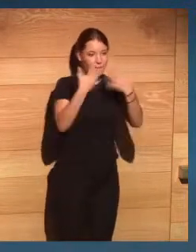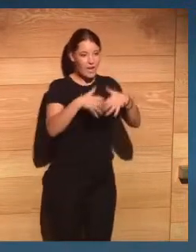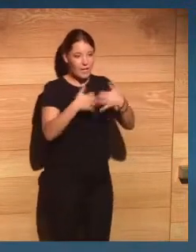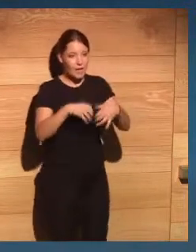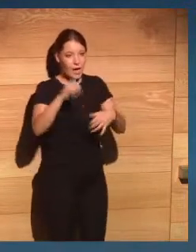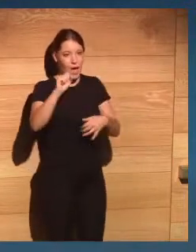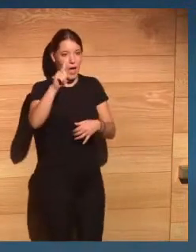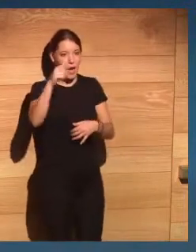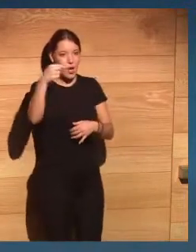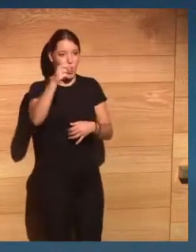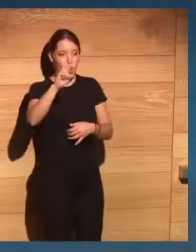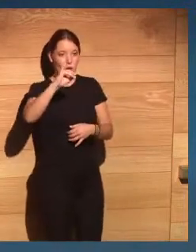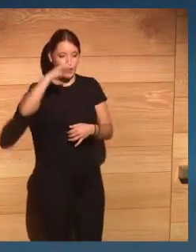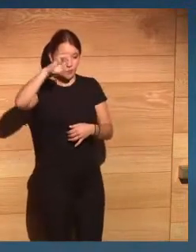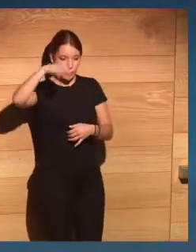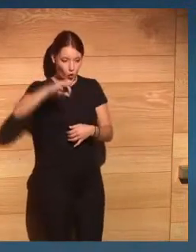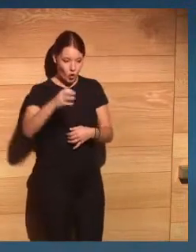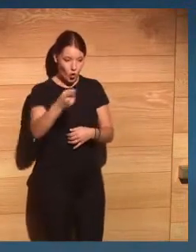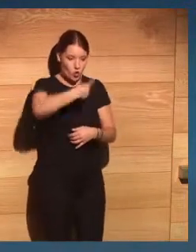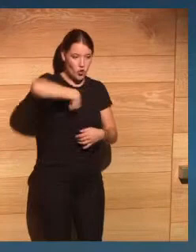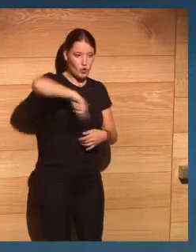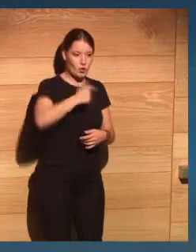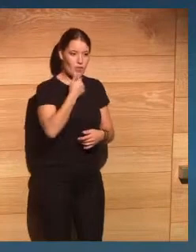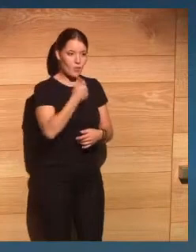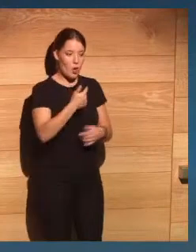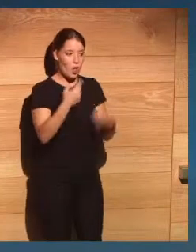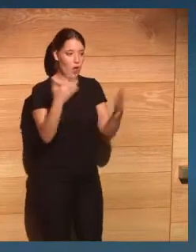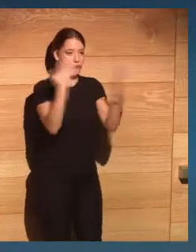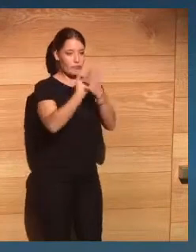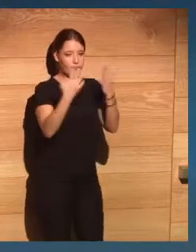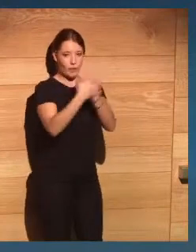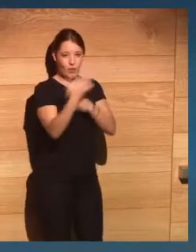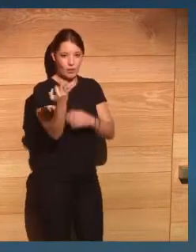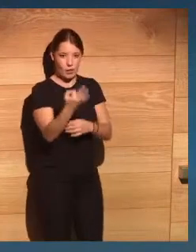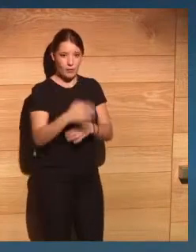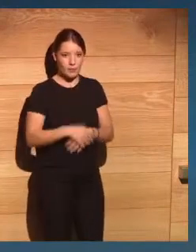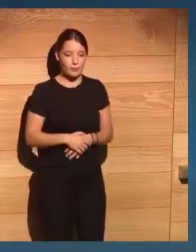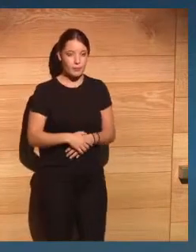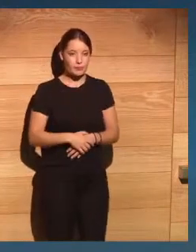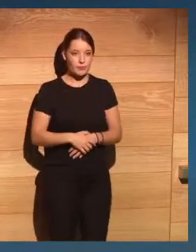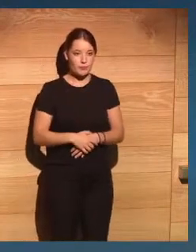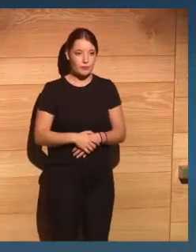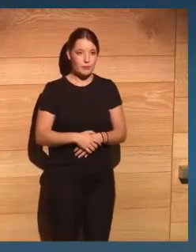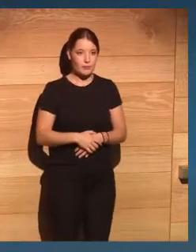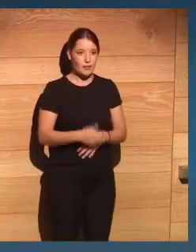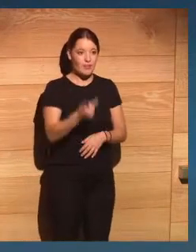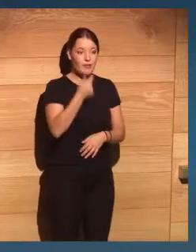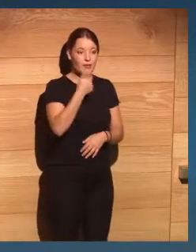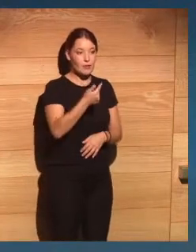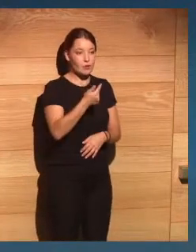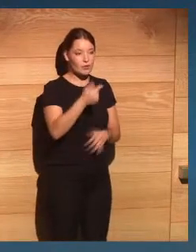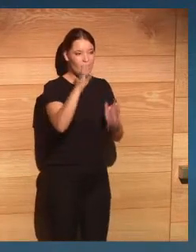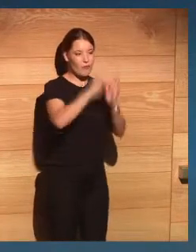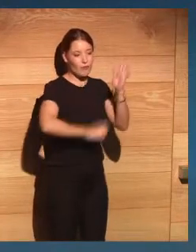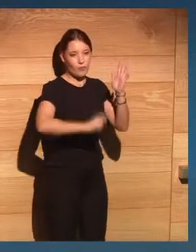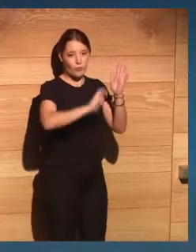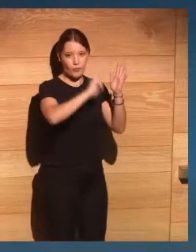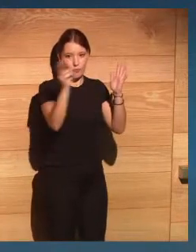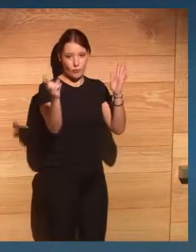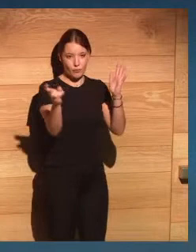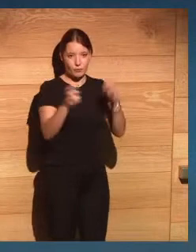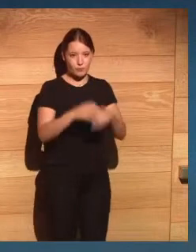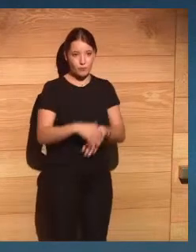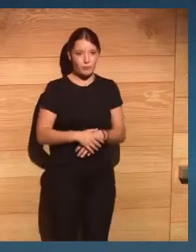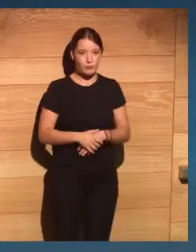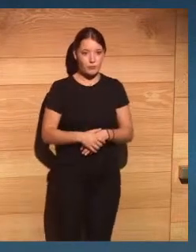hablando de que hay que aprender a convivir de esa manera hacemos mención de los informes del World Economic Forum de la OIT de la